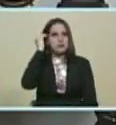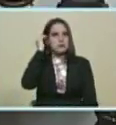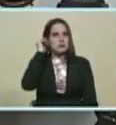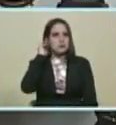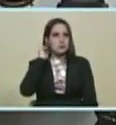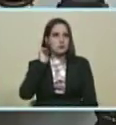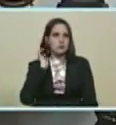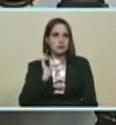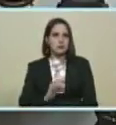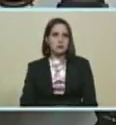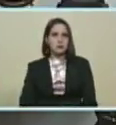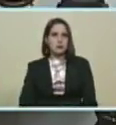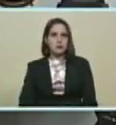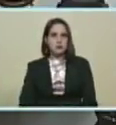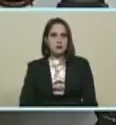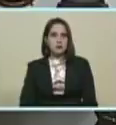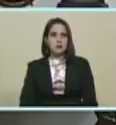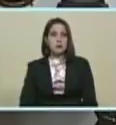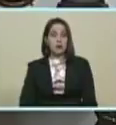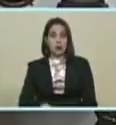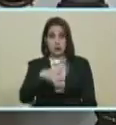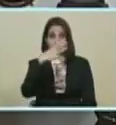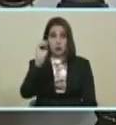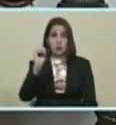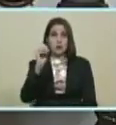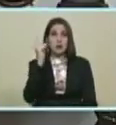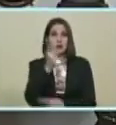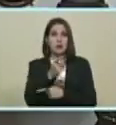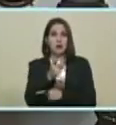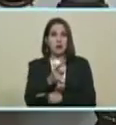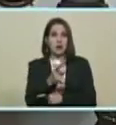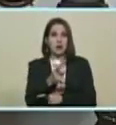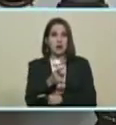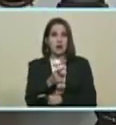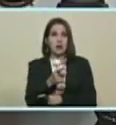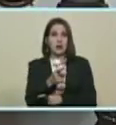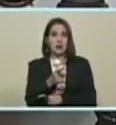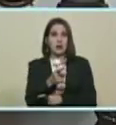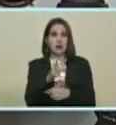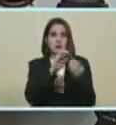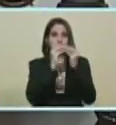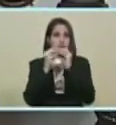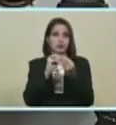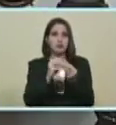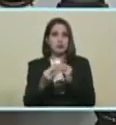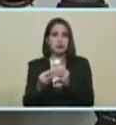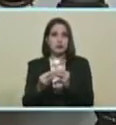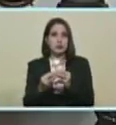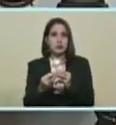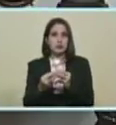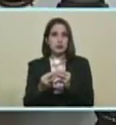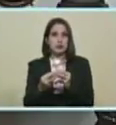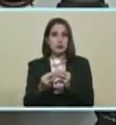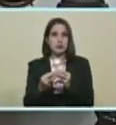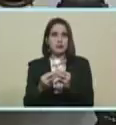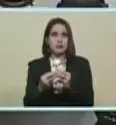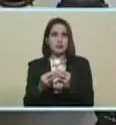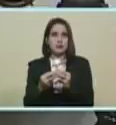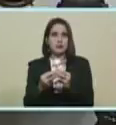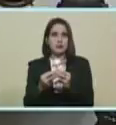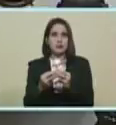Servicios Y estos 50 Deben Generar Un mecanismo Que